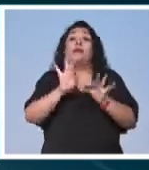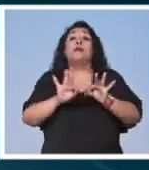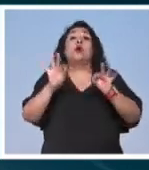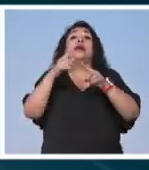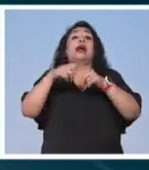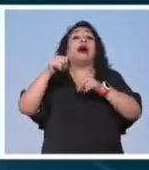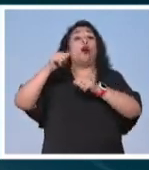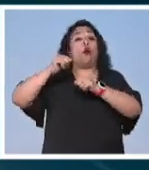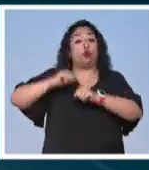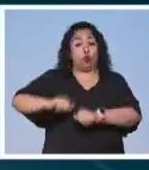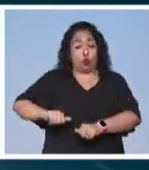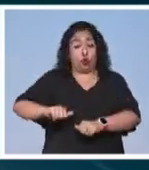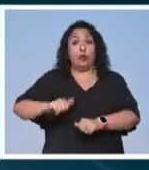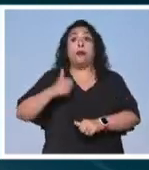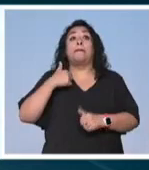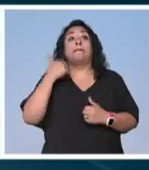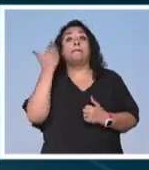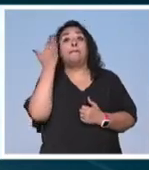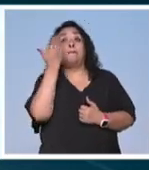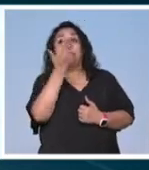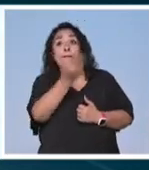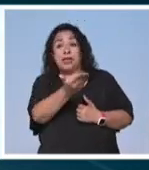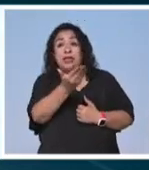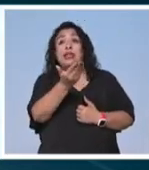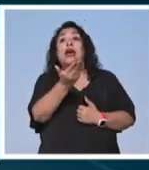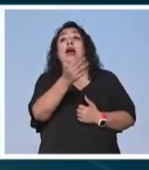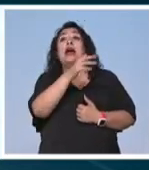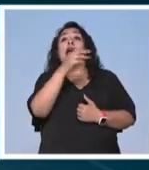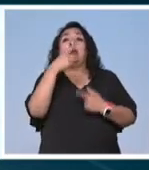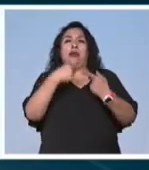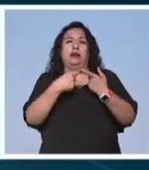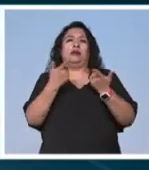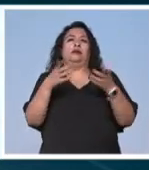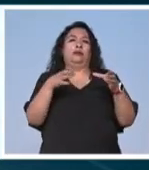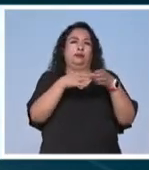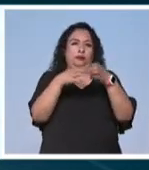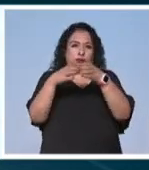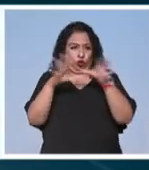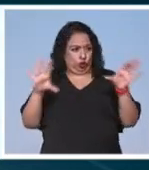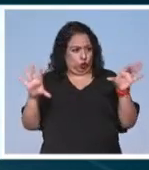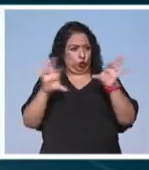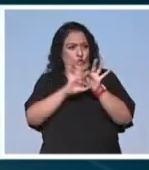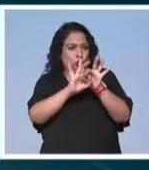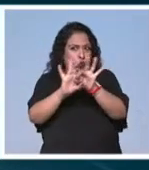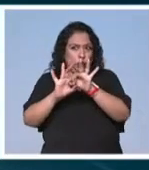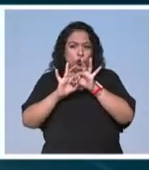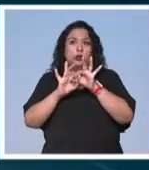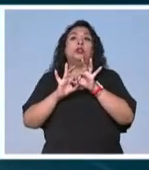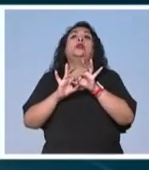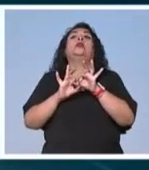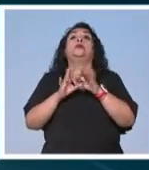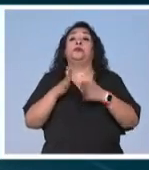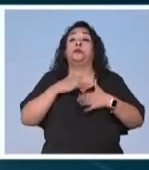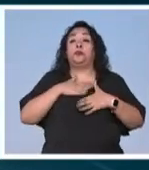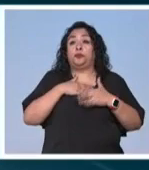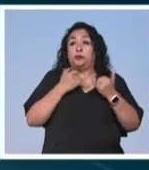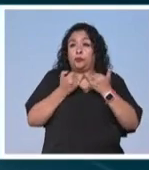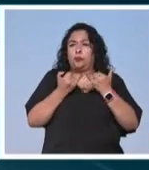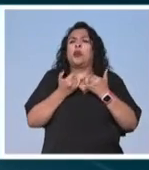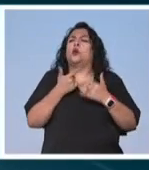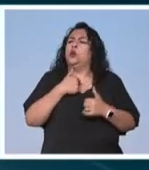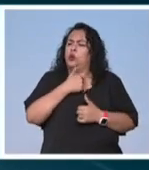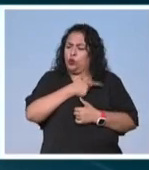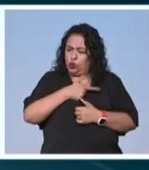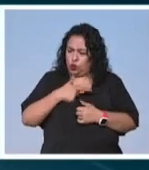las autoridades soliciten justo a los sectores unirse y a nosotros con todo